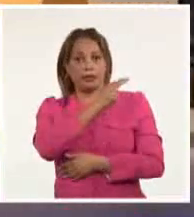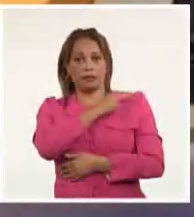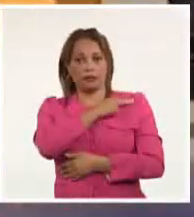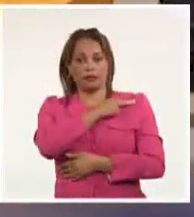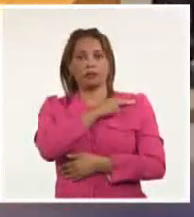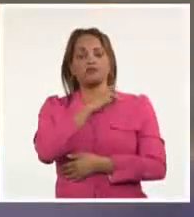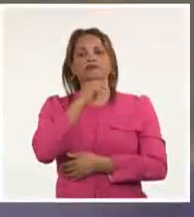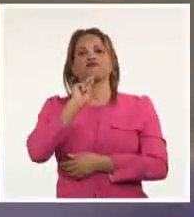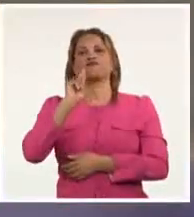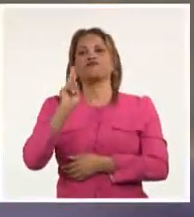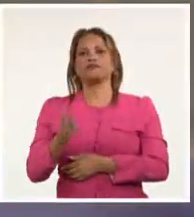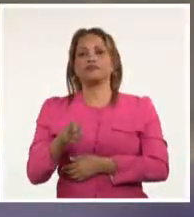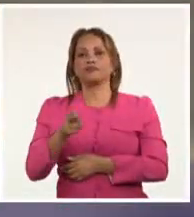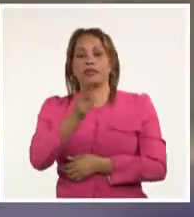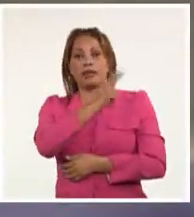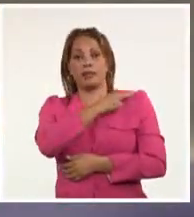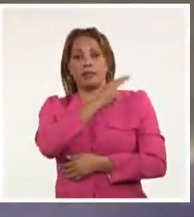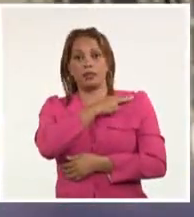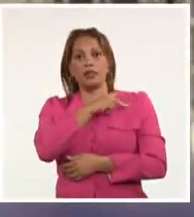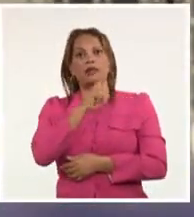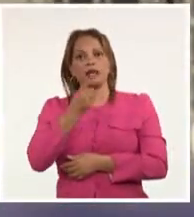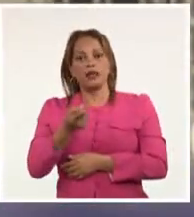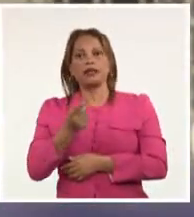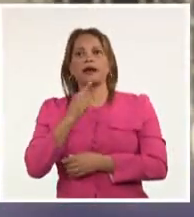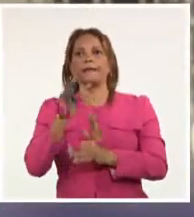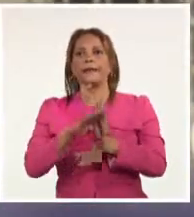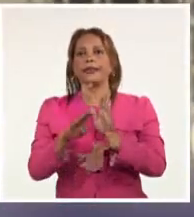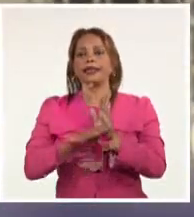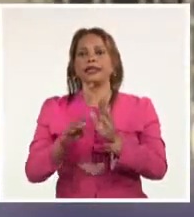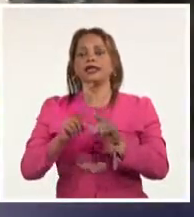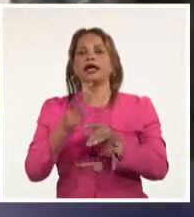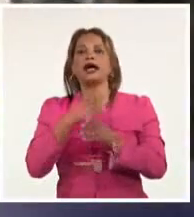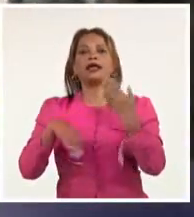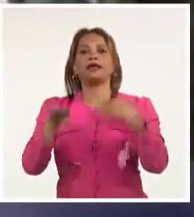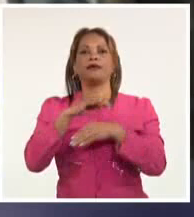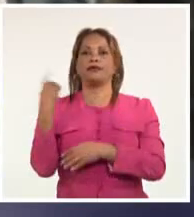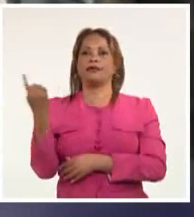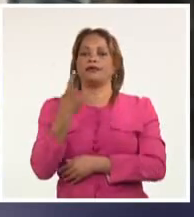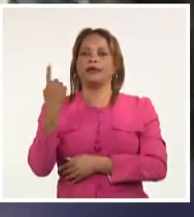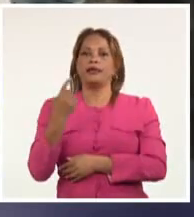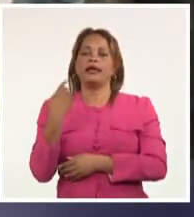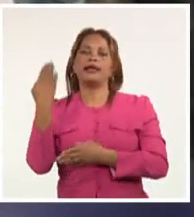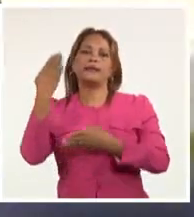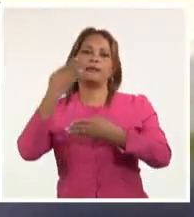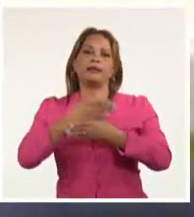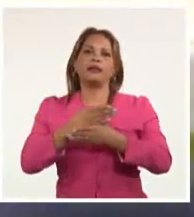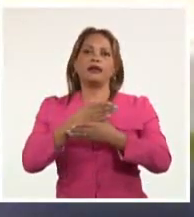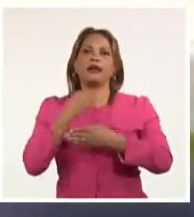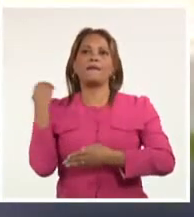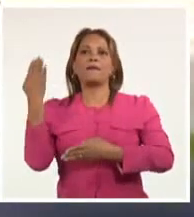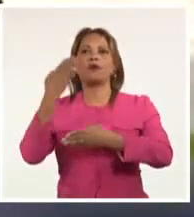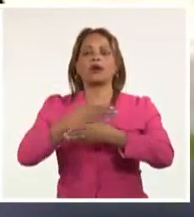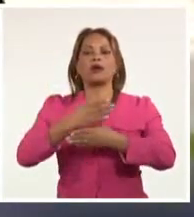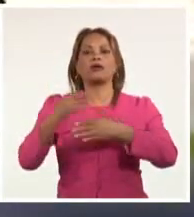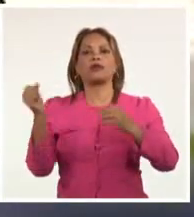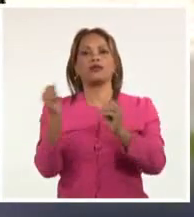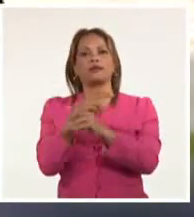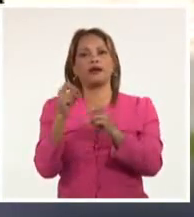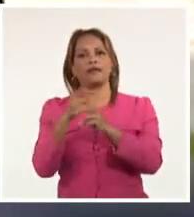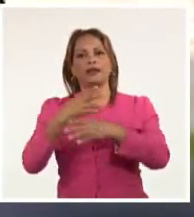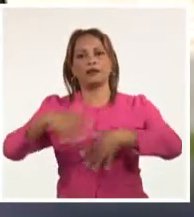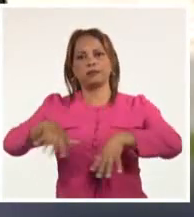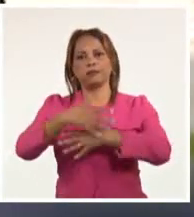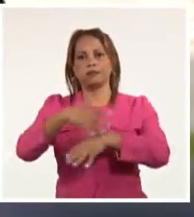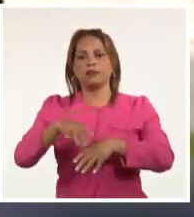determinó que las autoridades tomen medidas a nivel nacional para impedir el bloqueo de vías o carreteras públicas. Quien